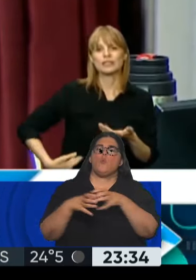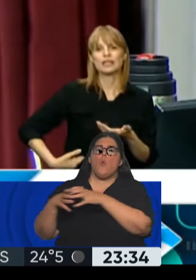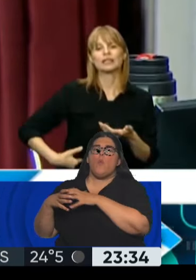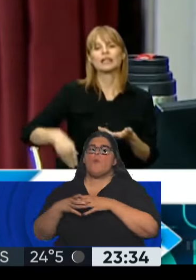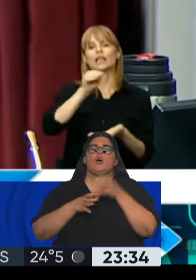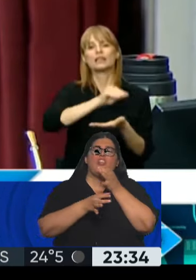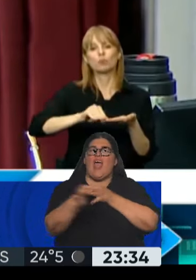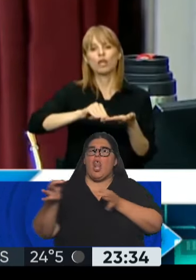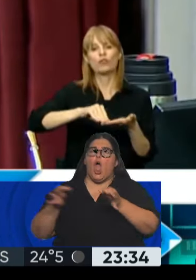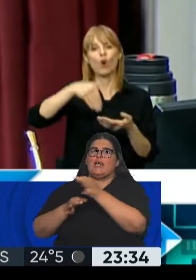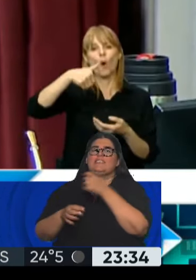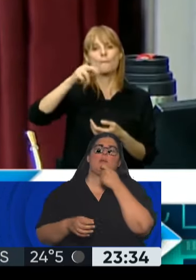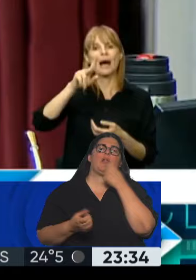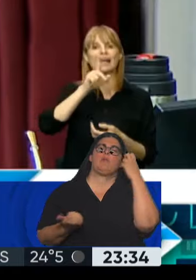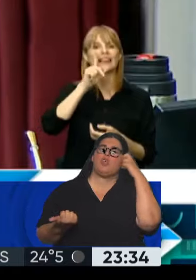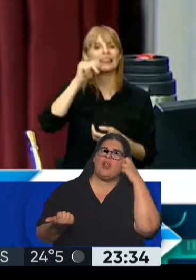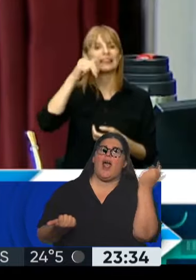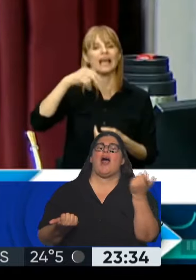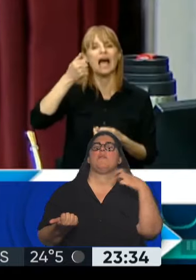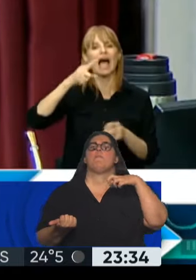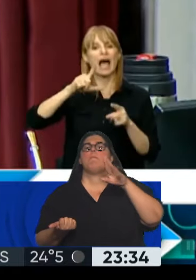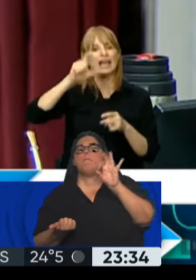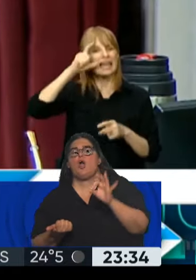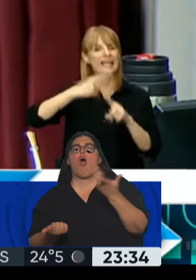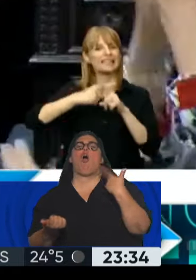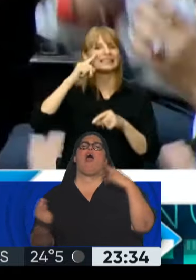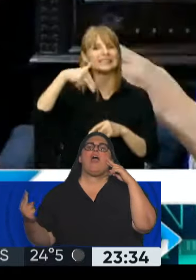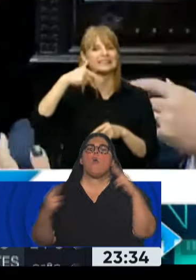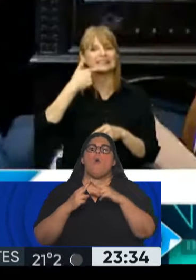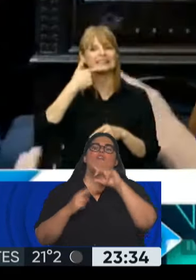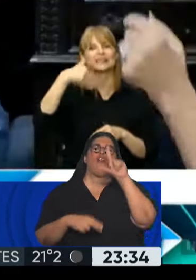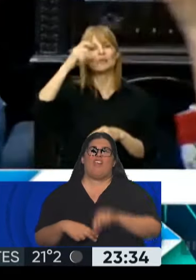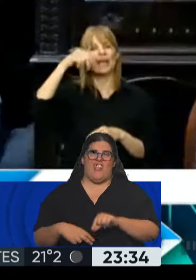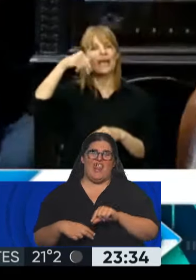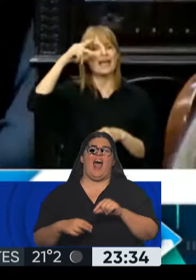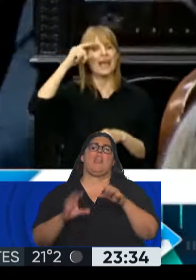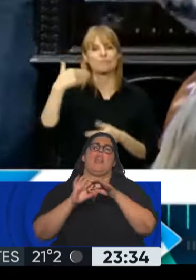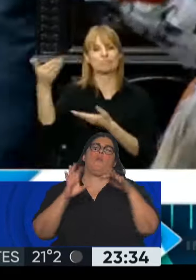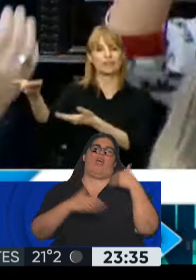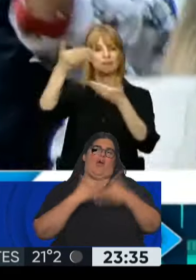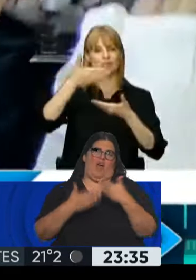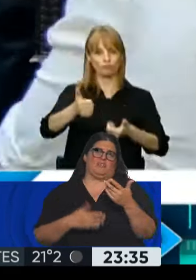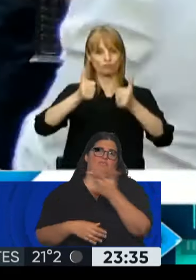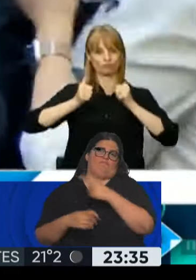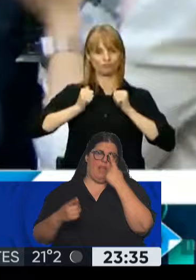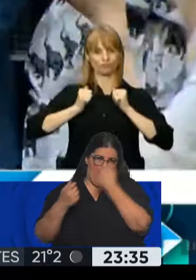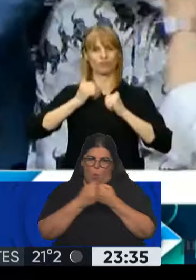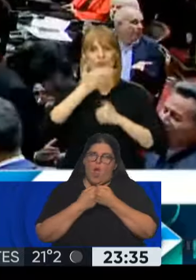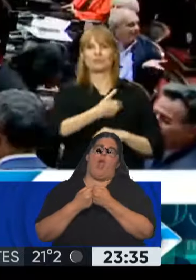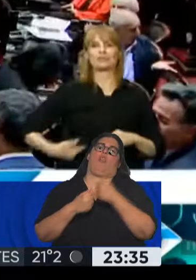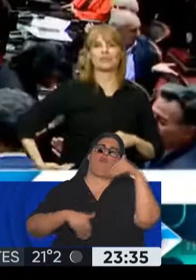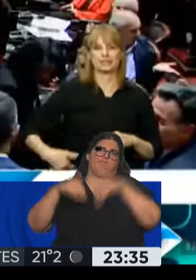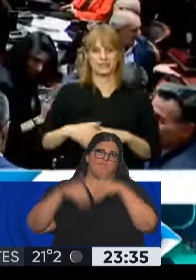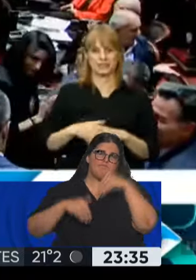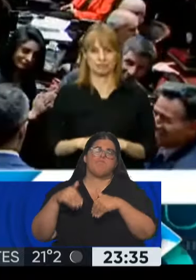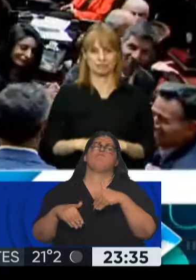como el PRO, la Unión Cívica Radical y Encuentro Federal, además, por supuesto, de la Libertad Avanza. El peronismo dio quórum,